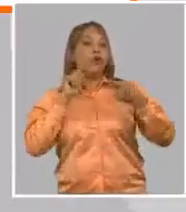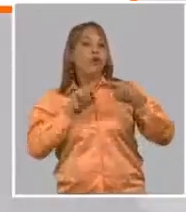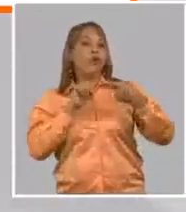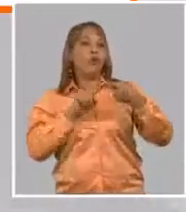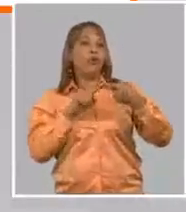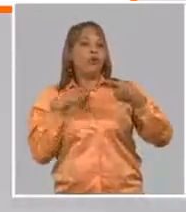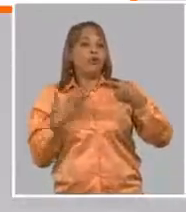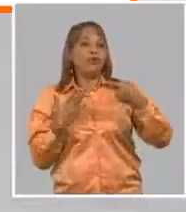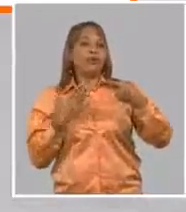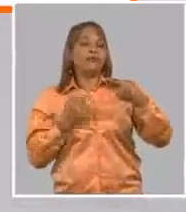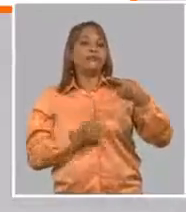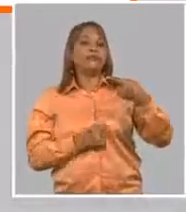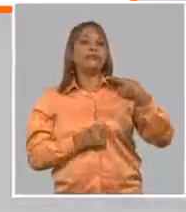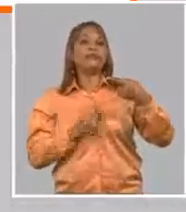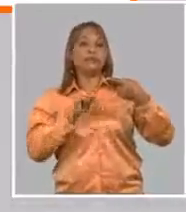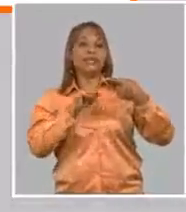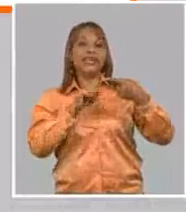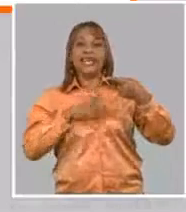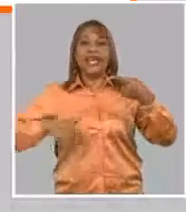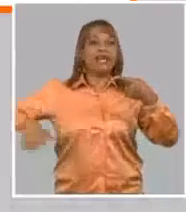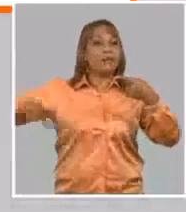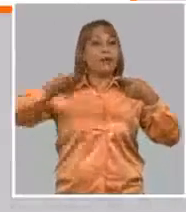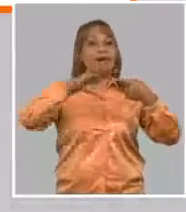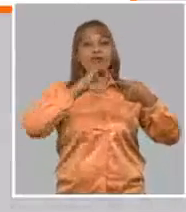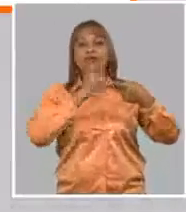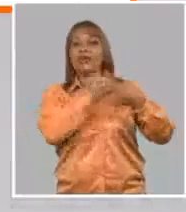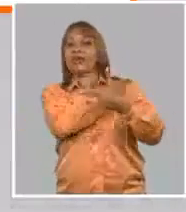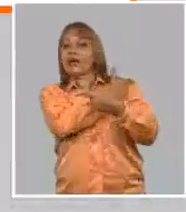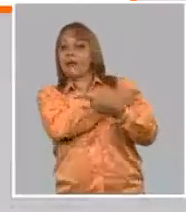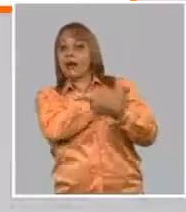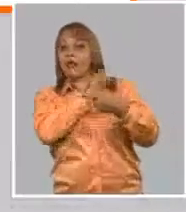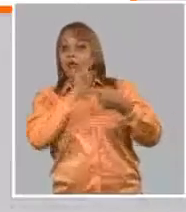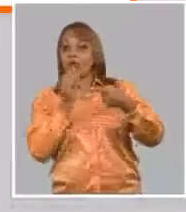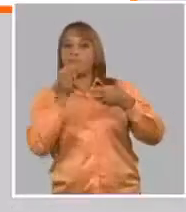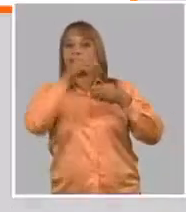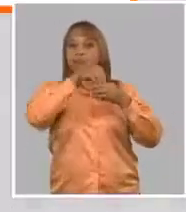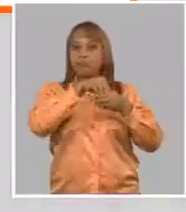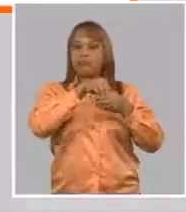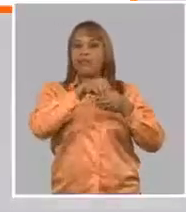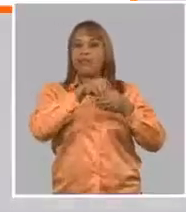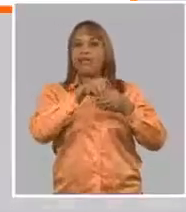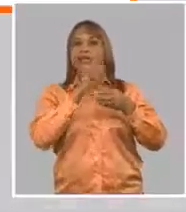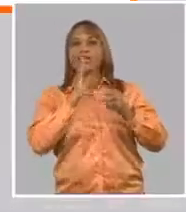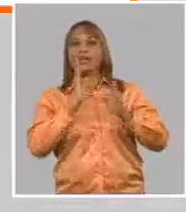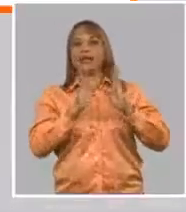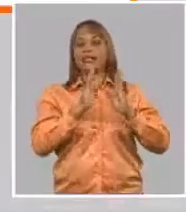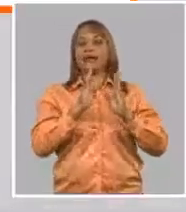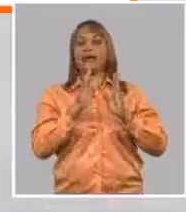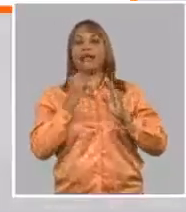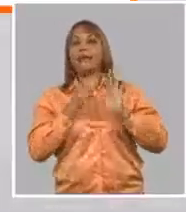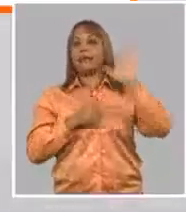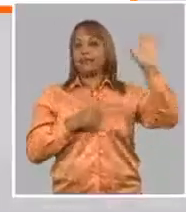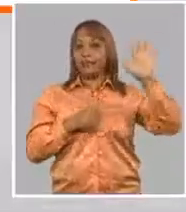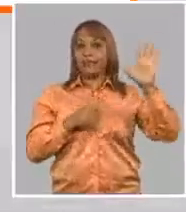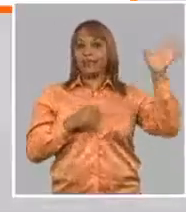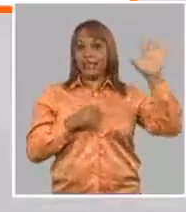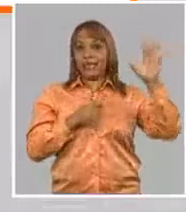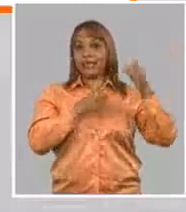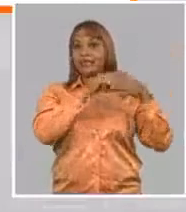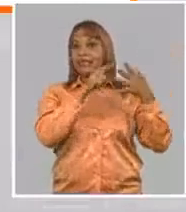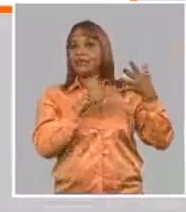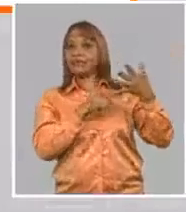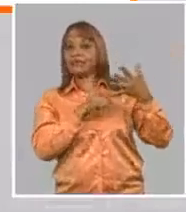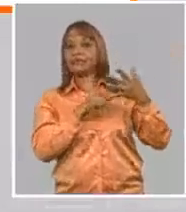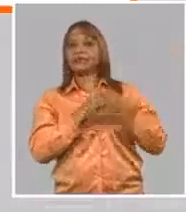se ha referido y que la mayoría de las vacunas de subunidad, las que estaban más a la parte derecha, la han utilizado como